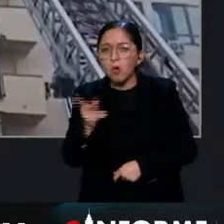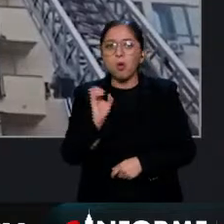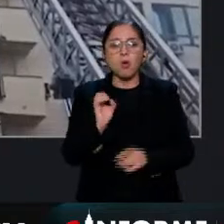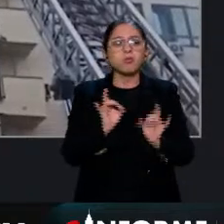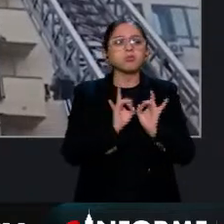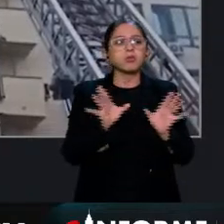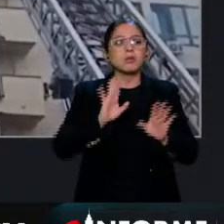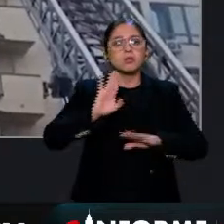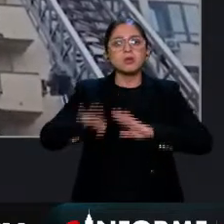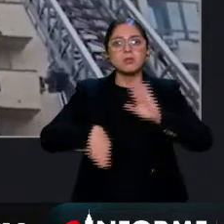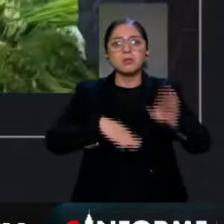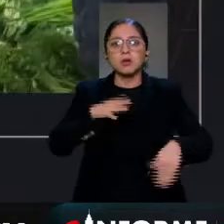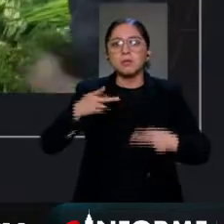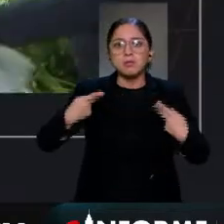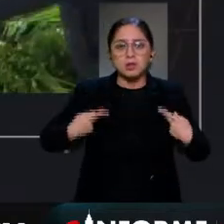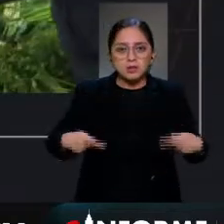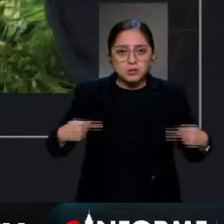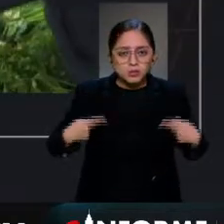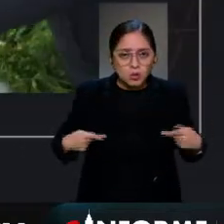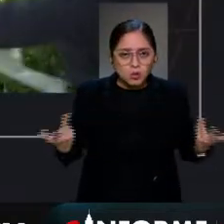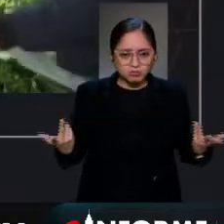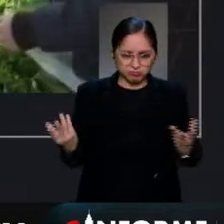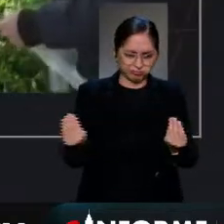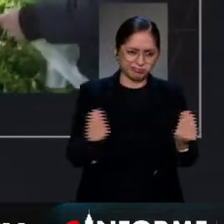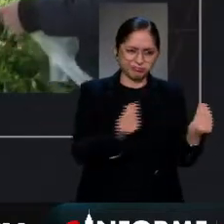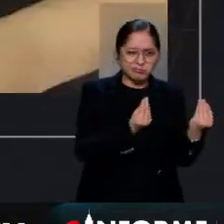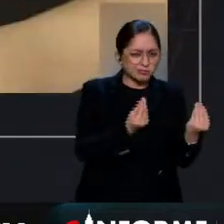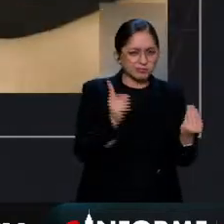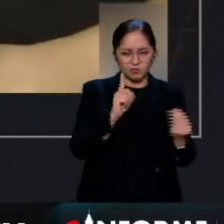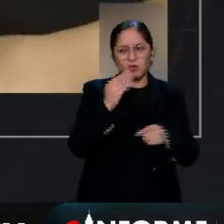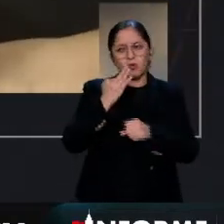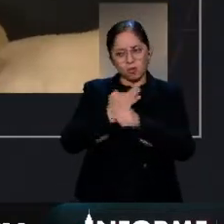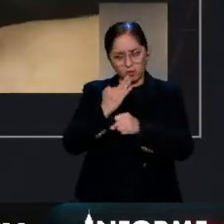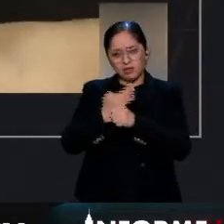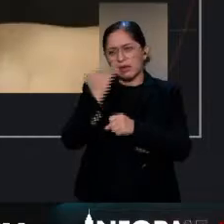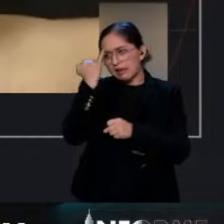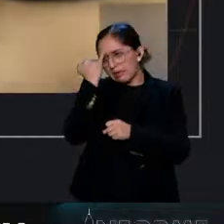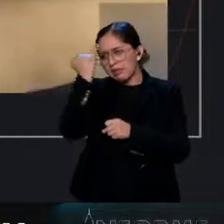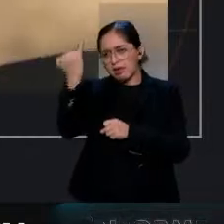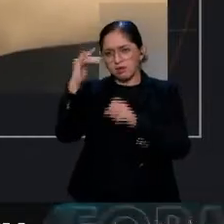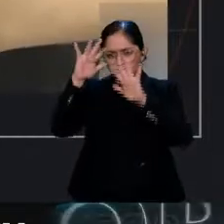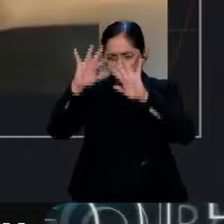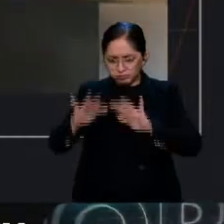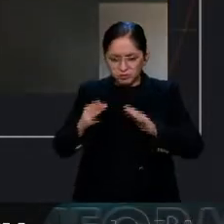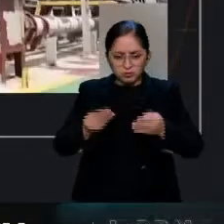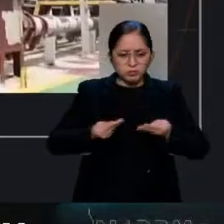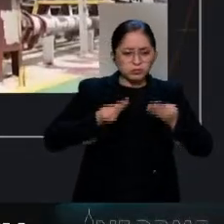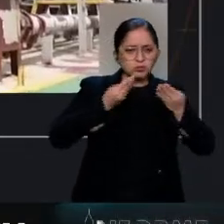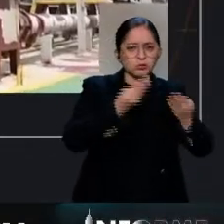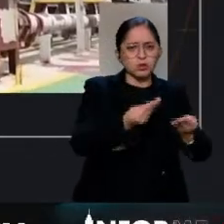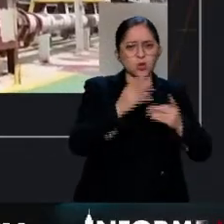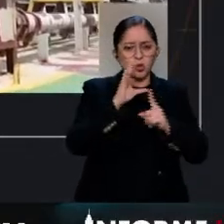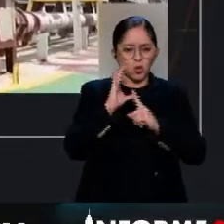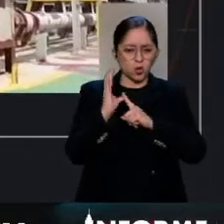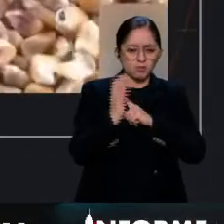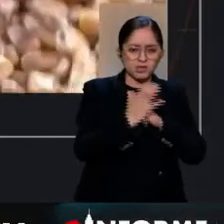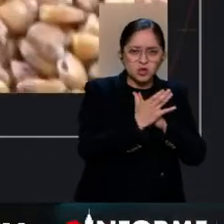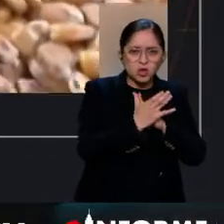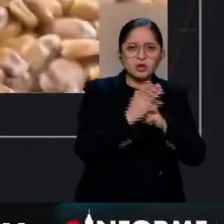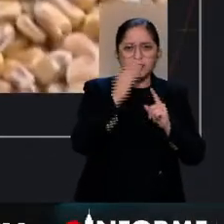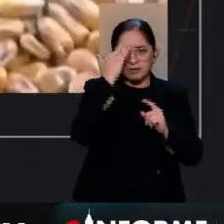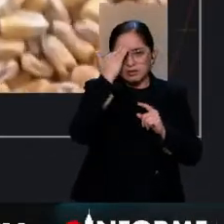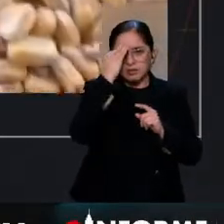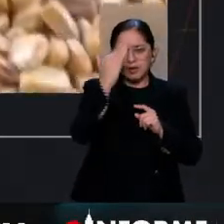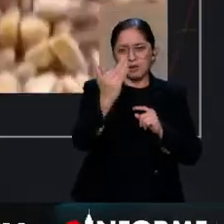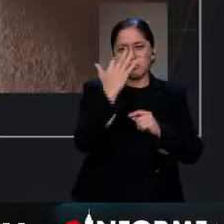Y frente a este panorama anunció que va a presentar por escrito su propuesta de convocar a una comisión que alcance una tregua de cinco años, esto ante la